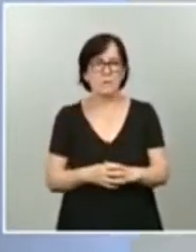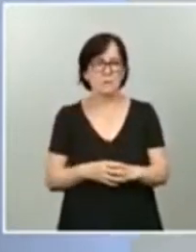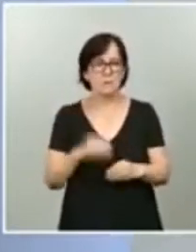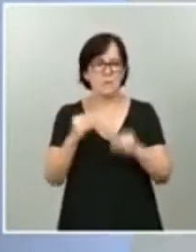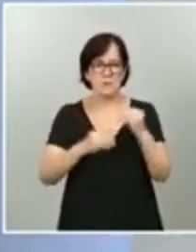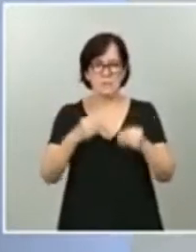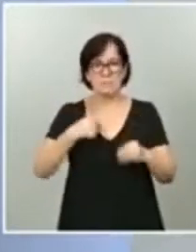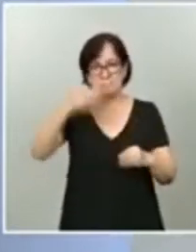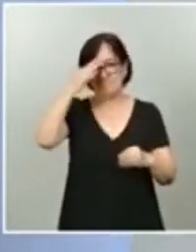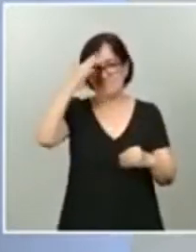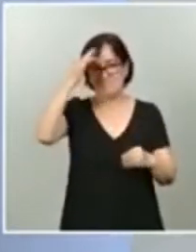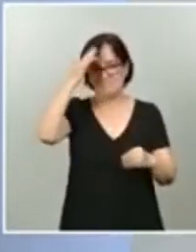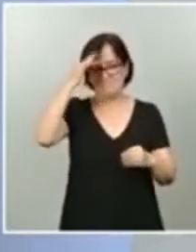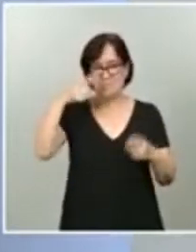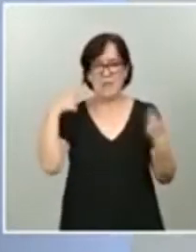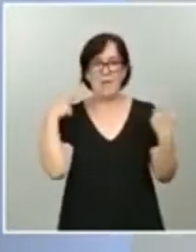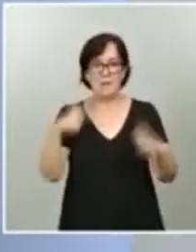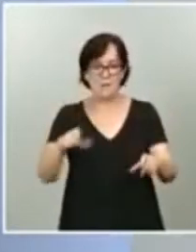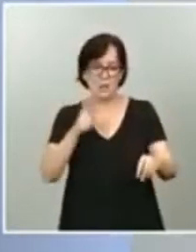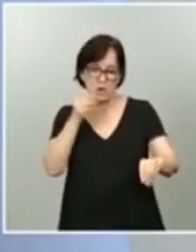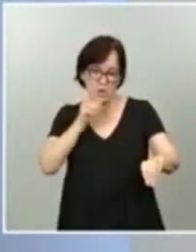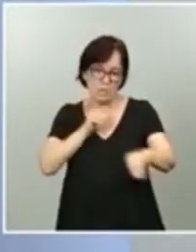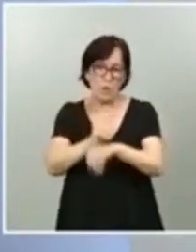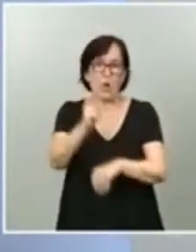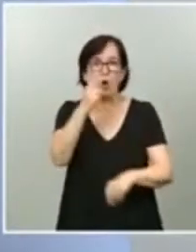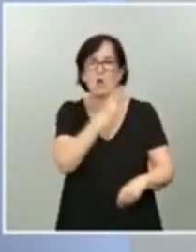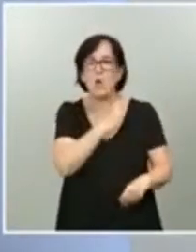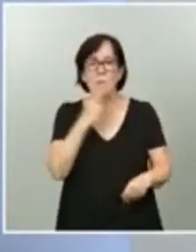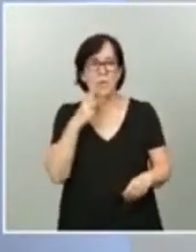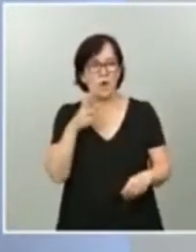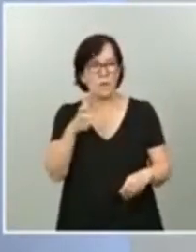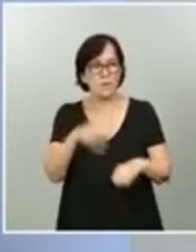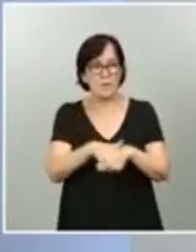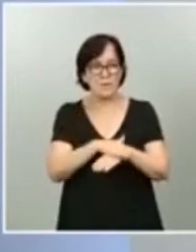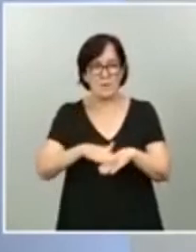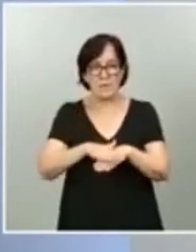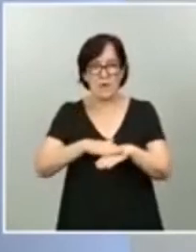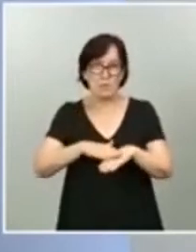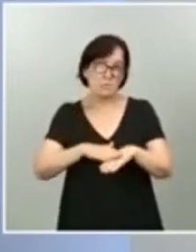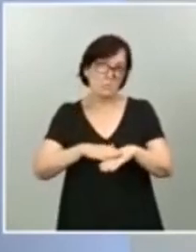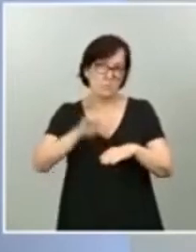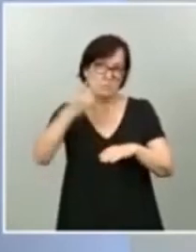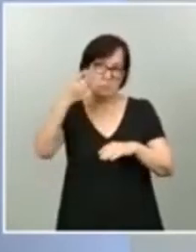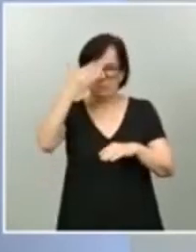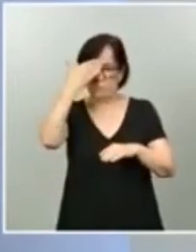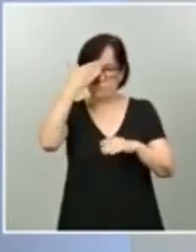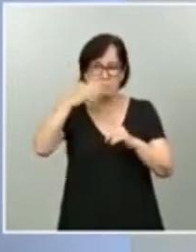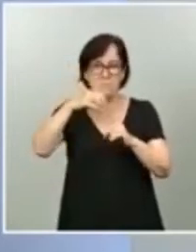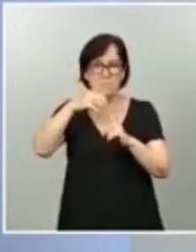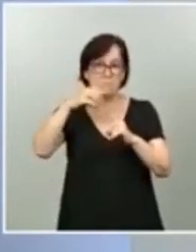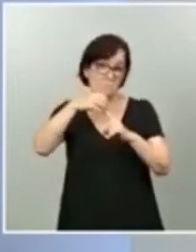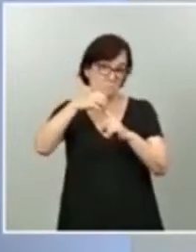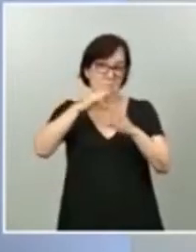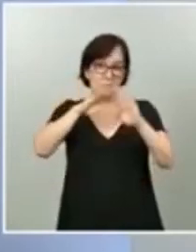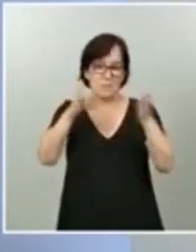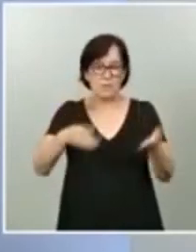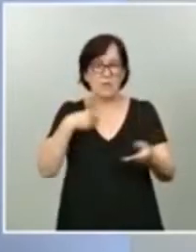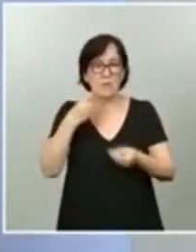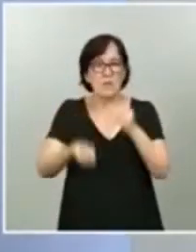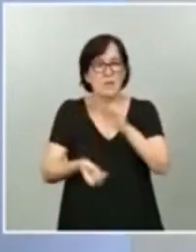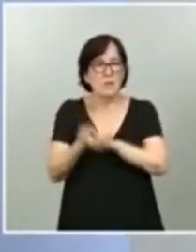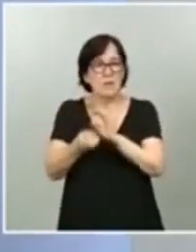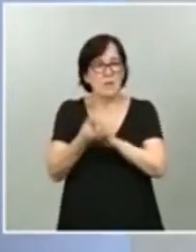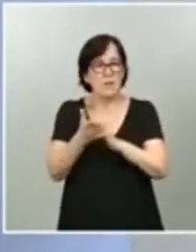al sector inversor comprometido con un derecho básico como es la vivienda y, al mismo tiempo, ir generando un parque de